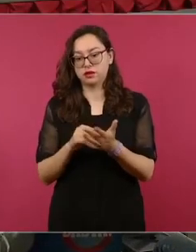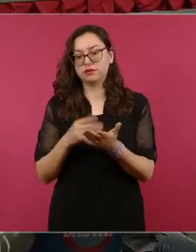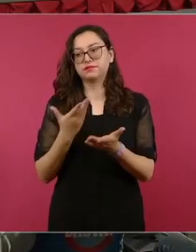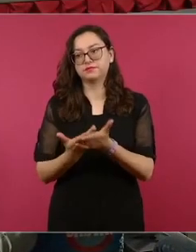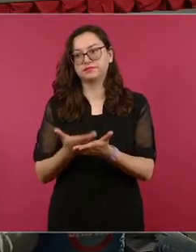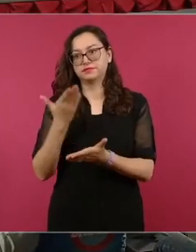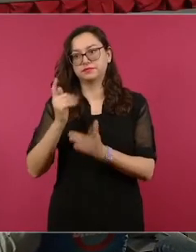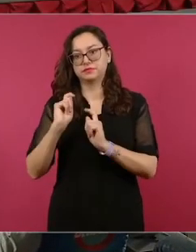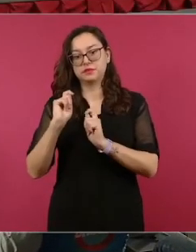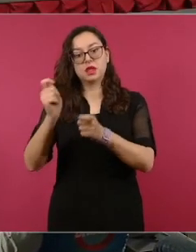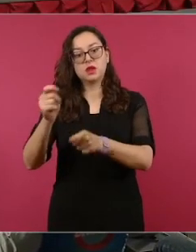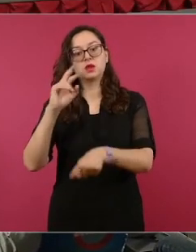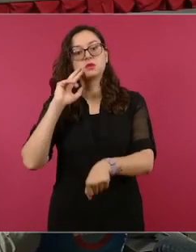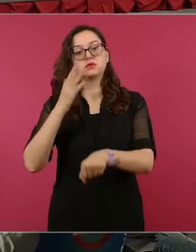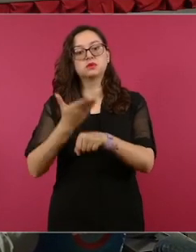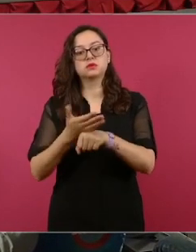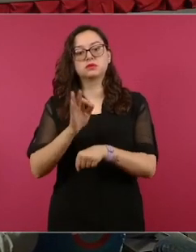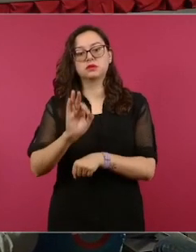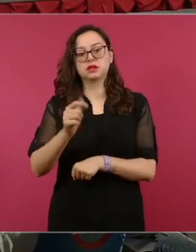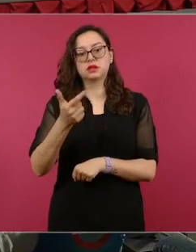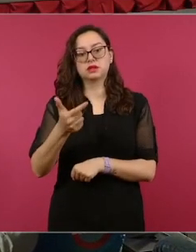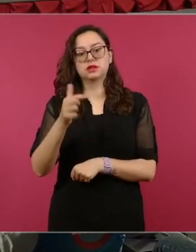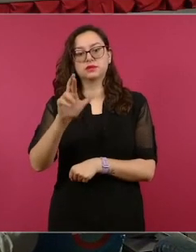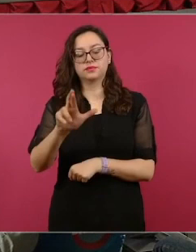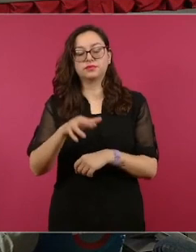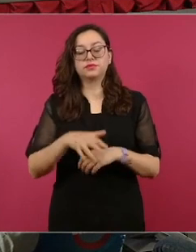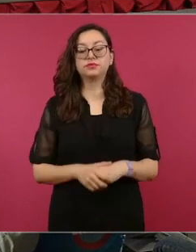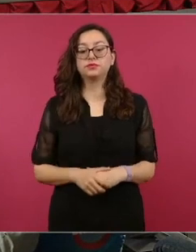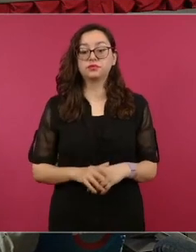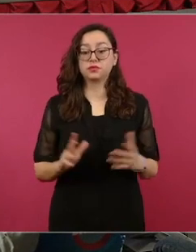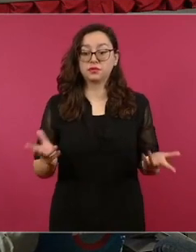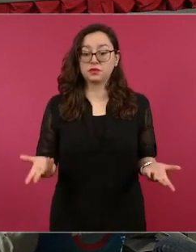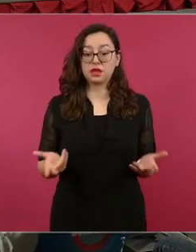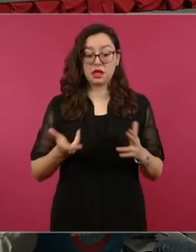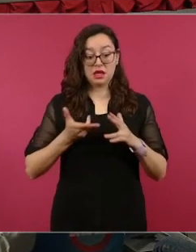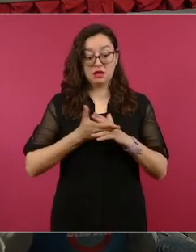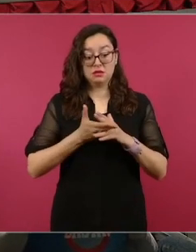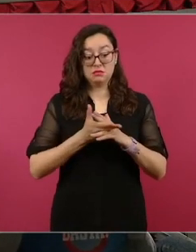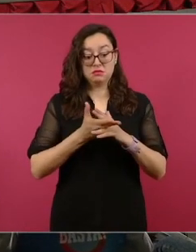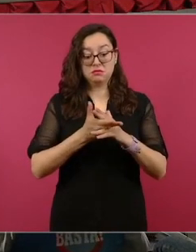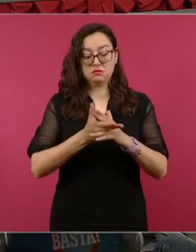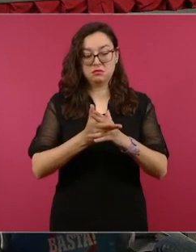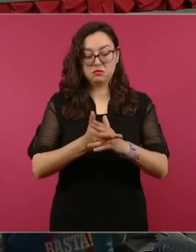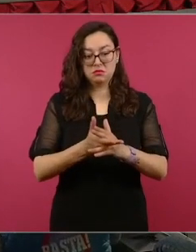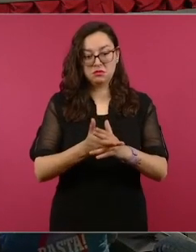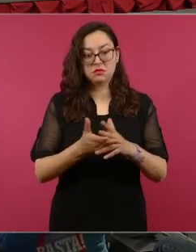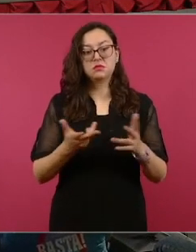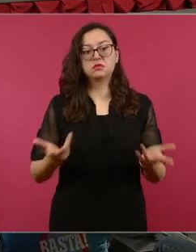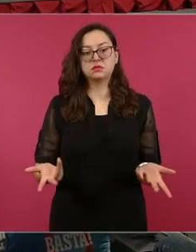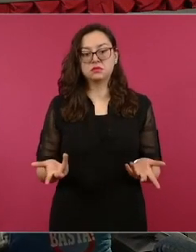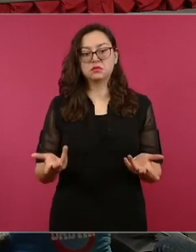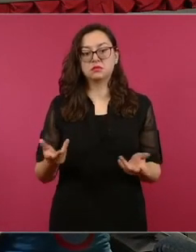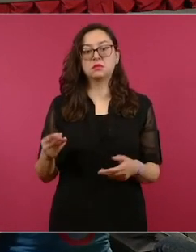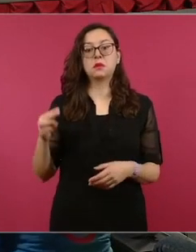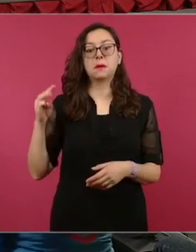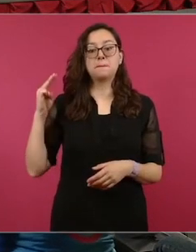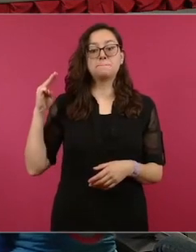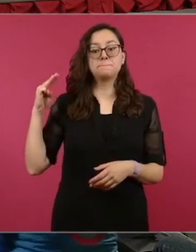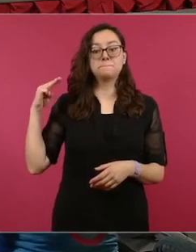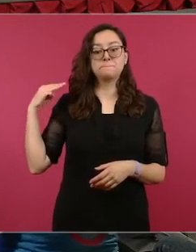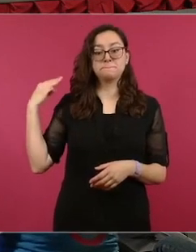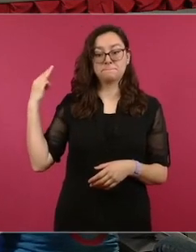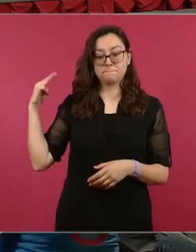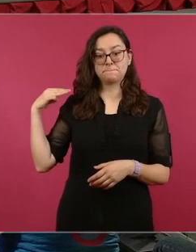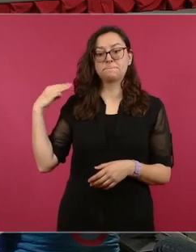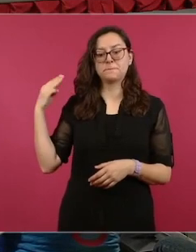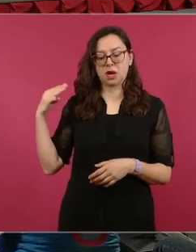Adelante. En cuanto al homicidio doloso, aunque en febrero se tuvo, en marzo se tuvo un incremento